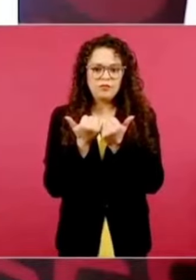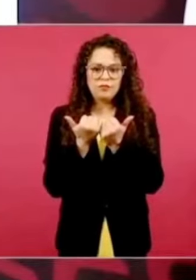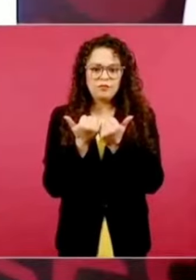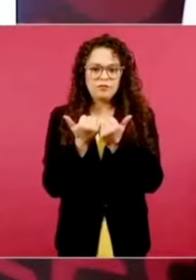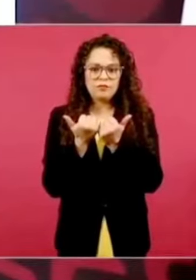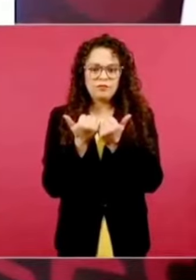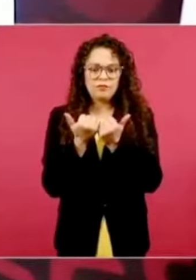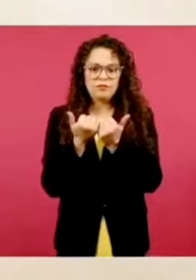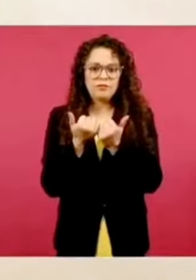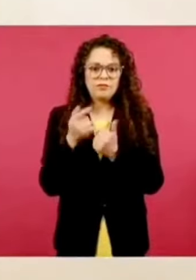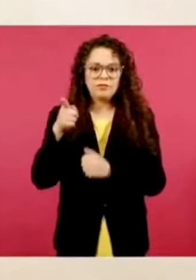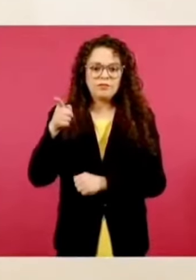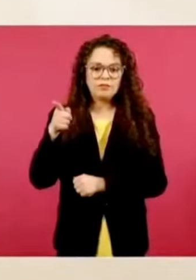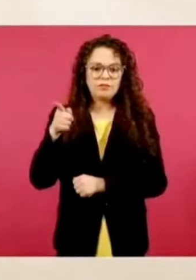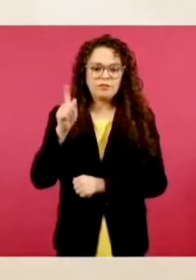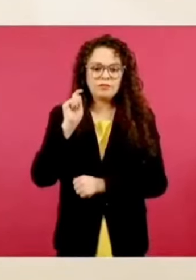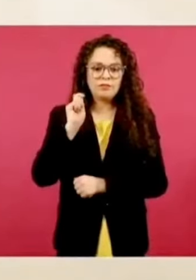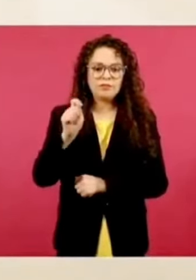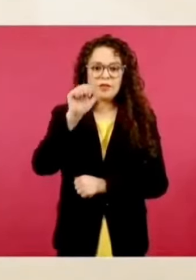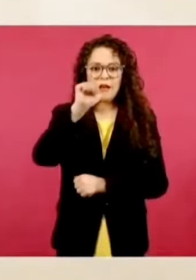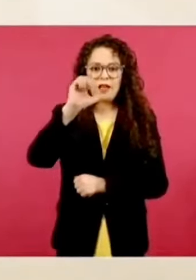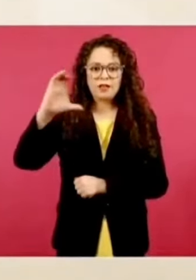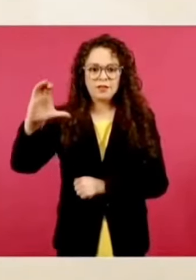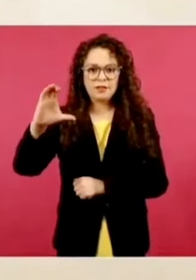gubernamentales o de la sociedad civil,